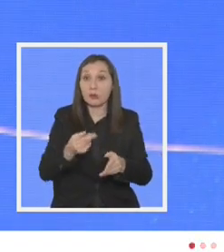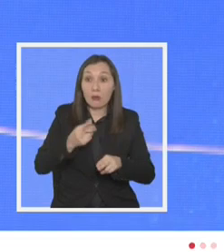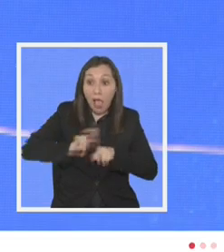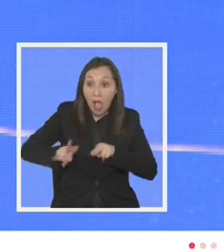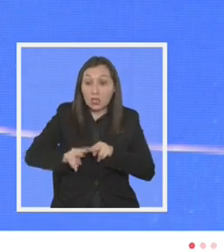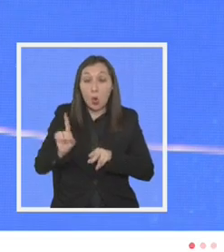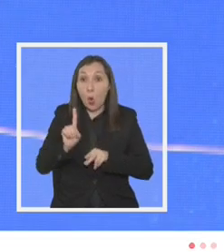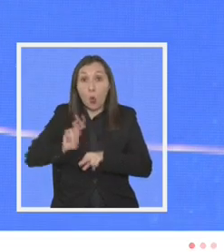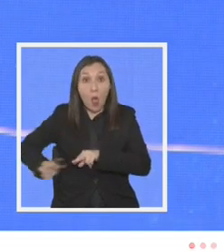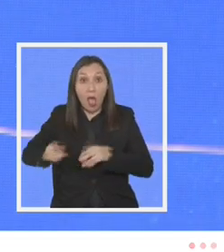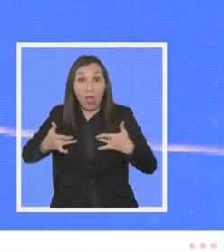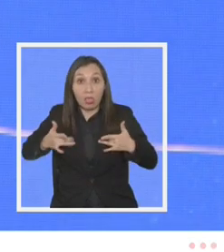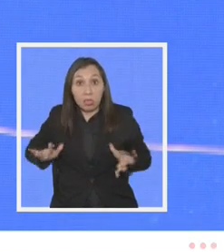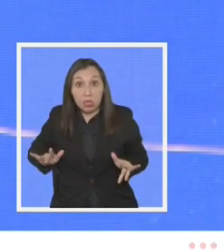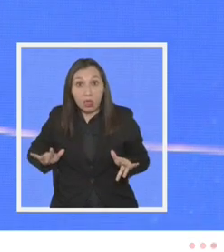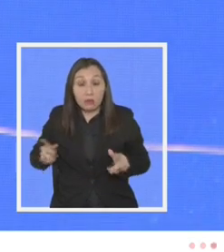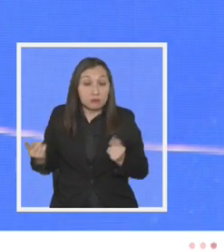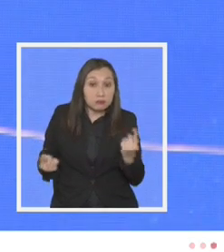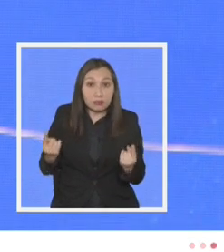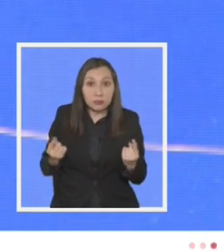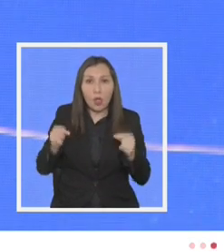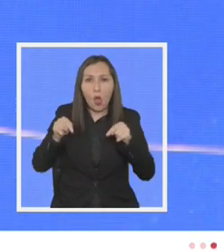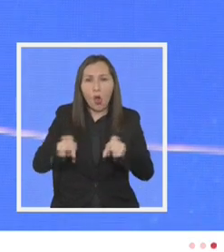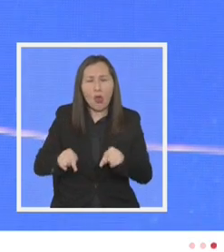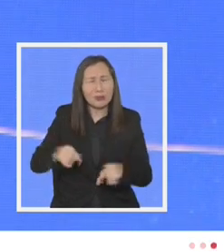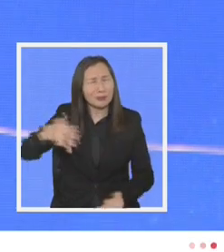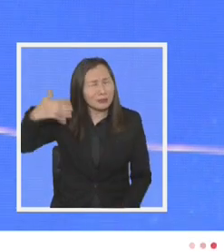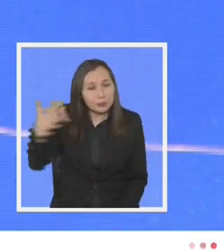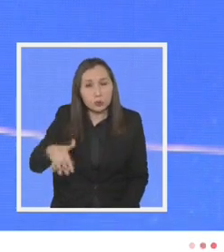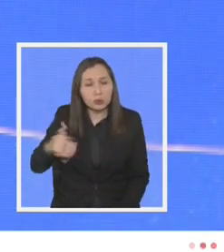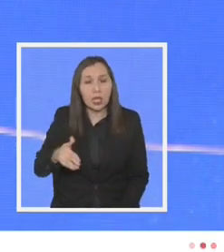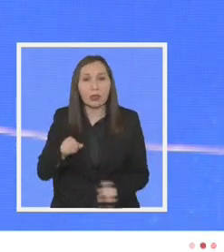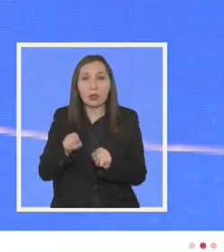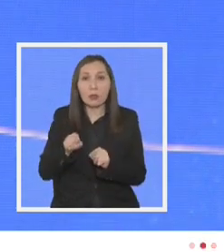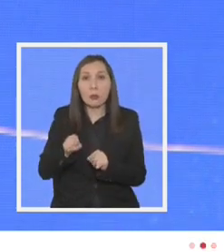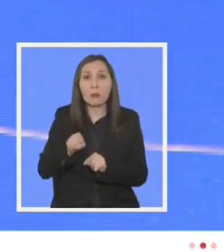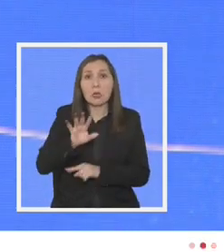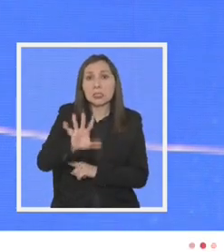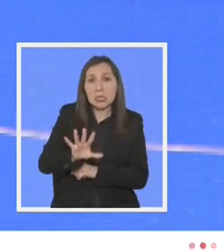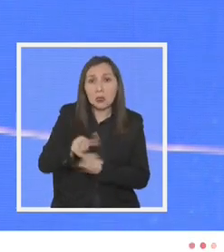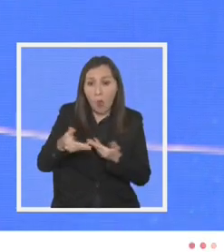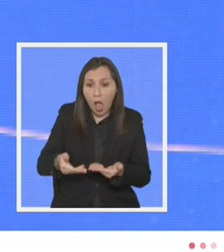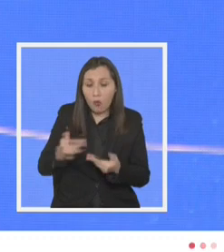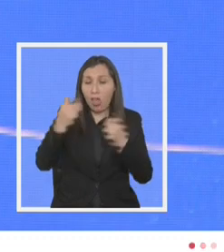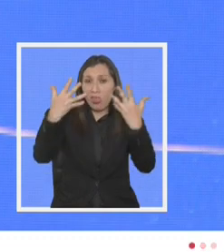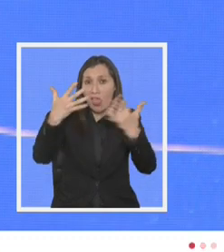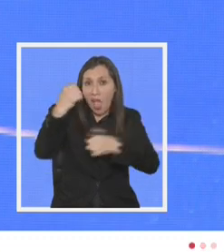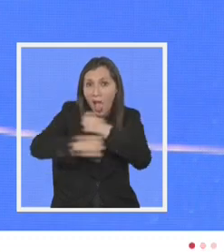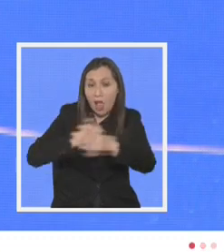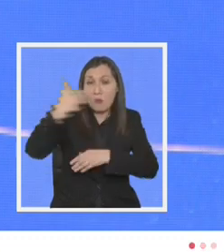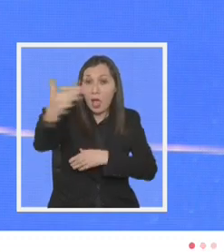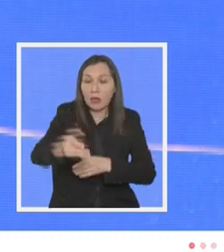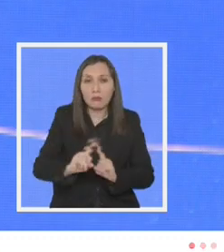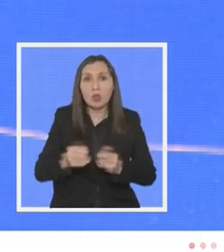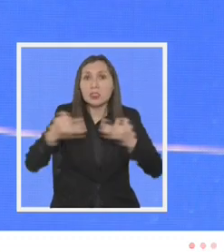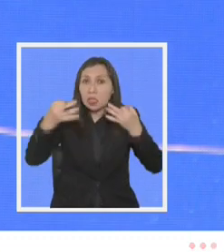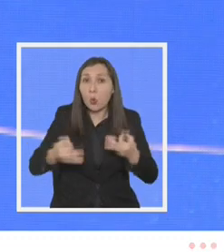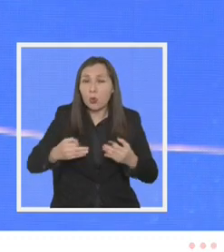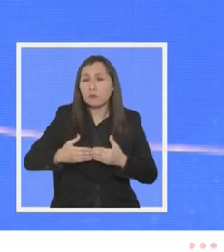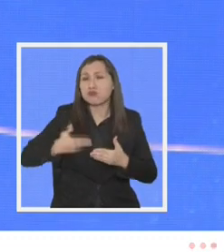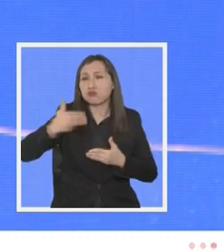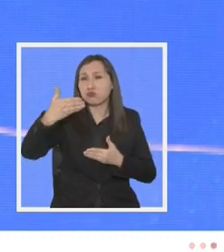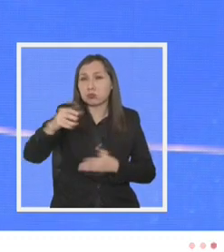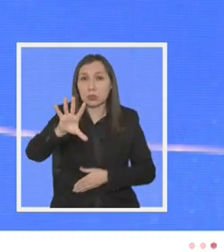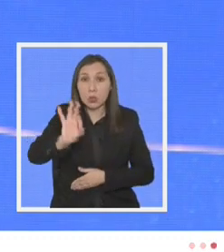hagamos o dejemos de hacer hoy va a ser determinante no solamente para 5 o 10 años sino seguramente para los próximos